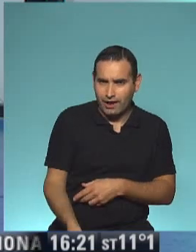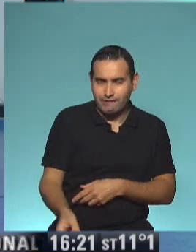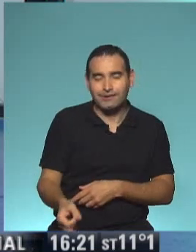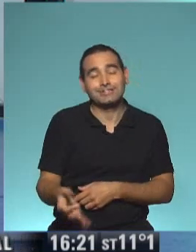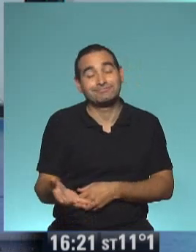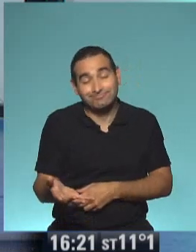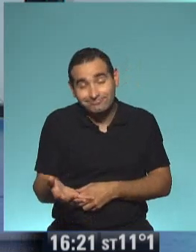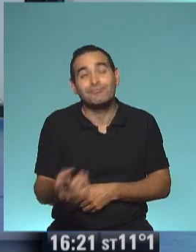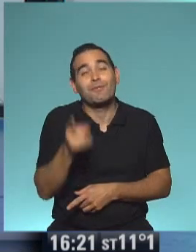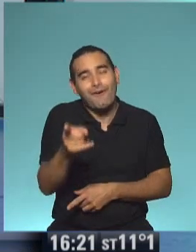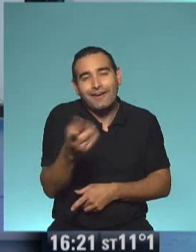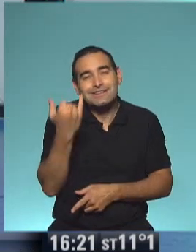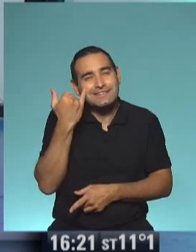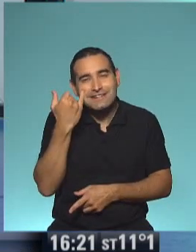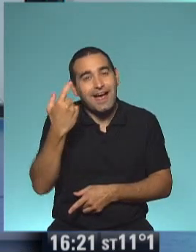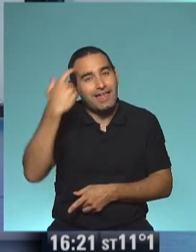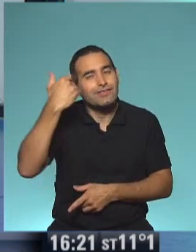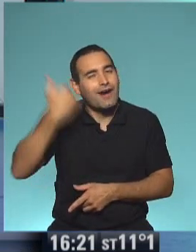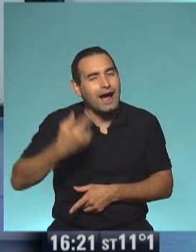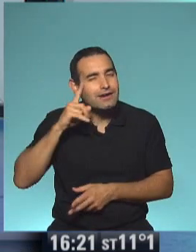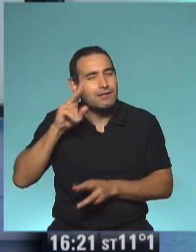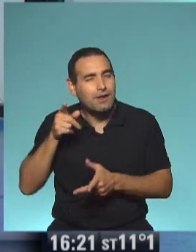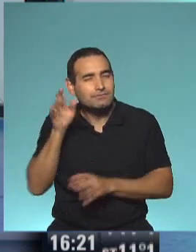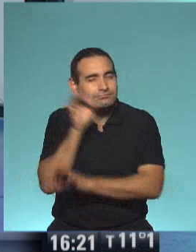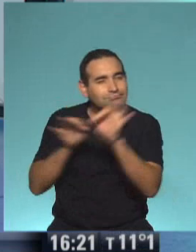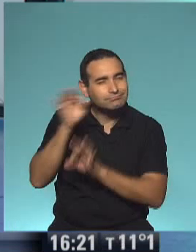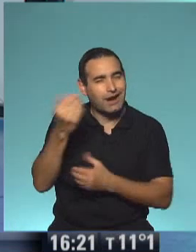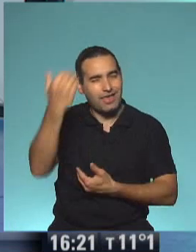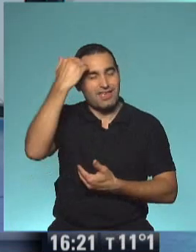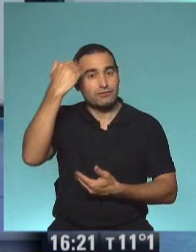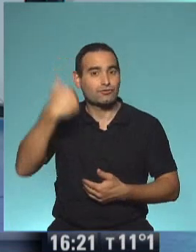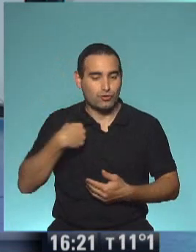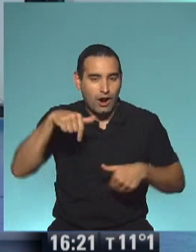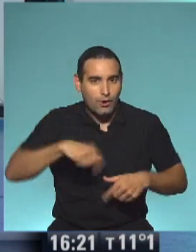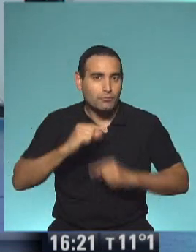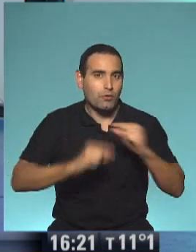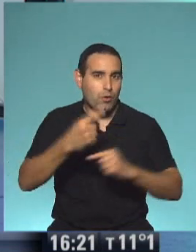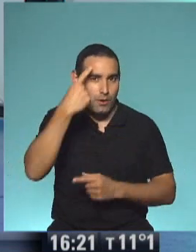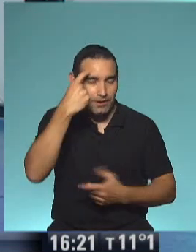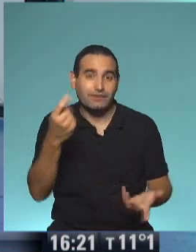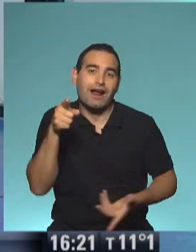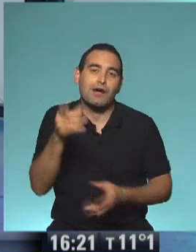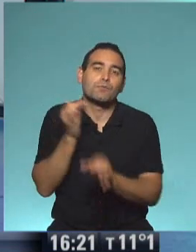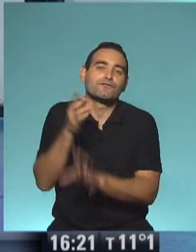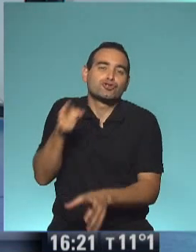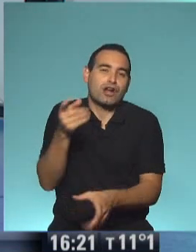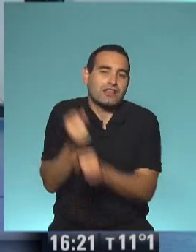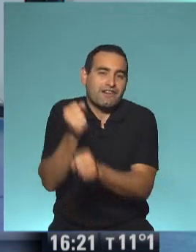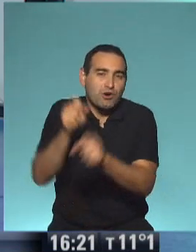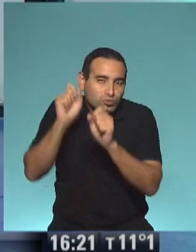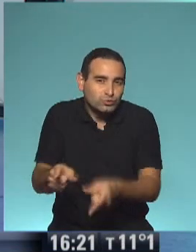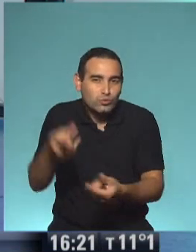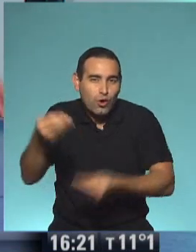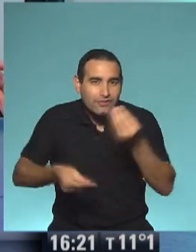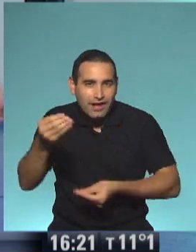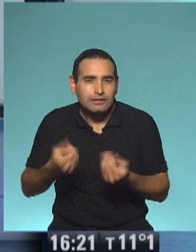Y bueno, porque él tiene todas esas estrategias ya muy aprendidas. Nosotros las estamos aprendiendo de a poco. Tiene una profesión que se lo permitió practicar durante mucho